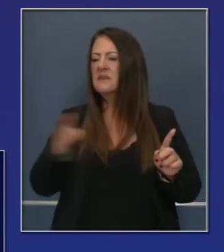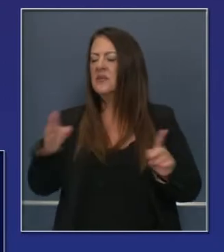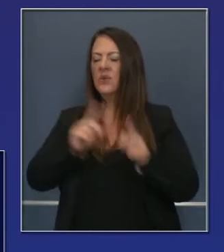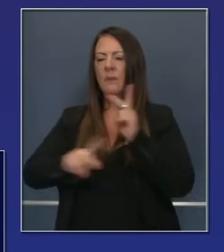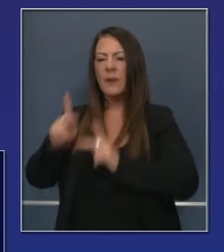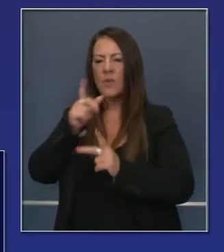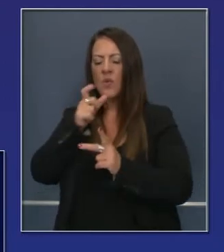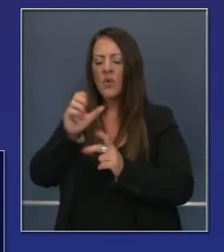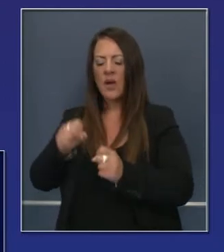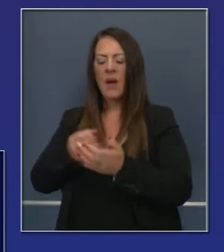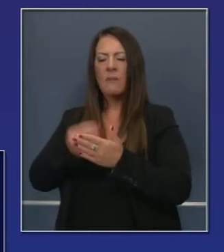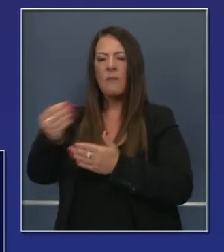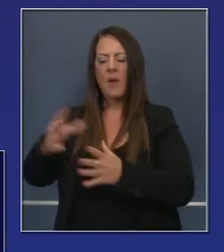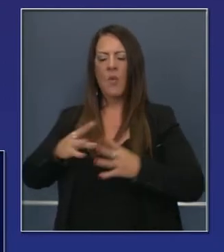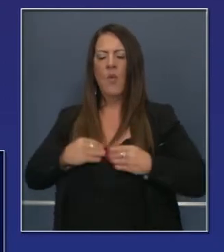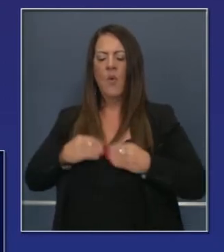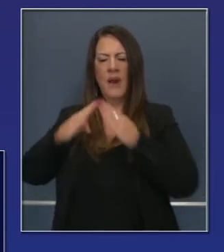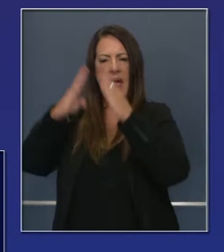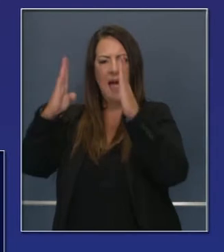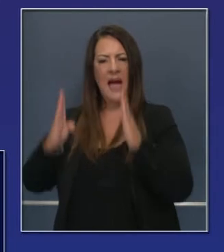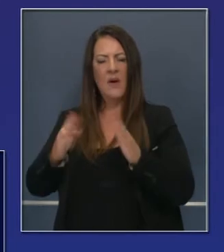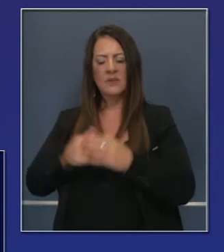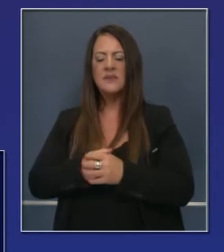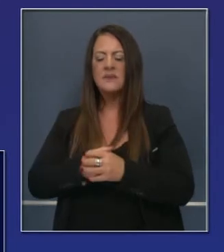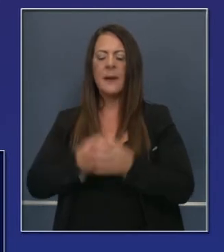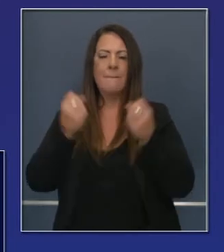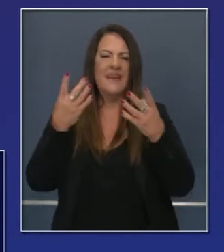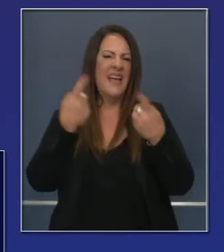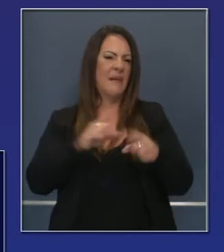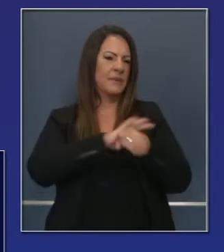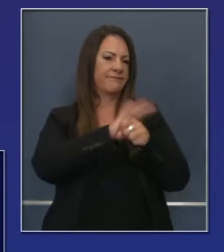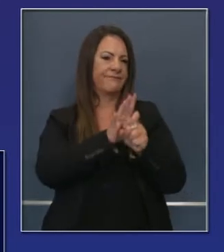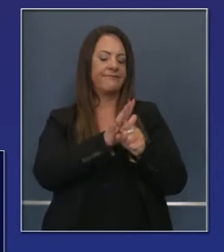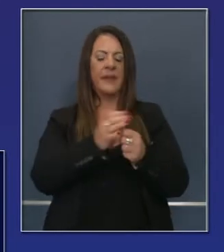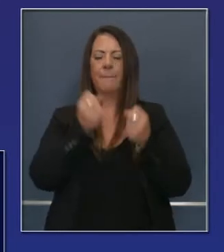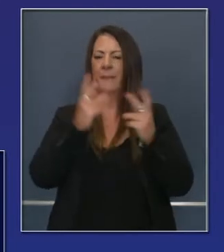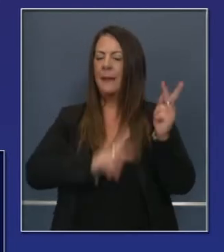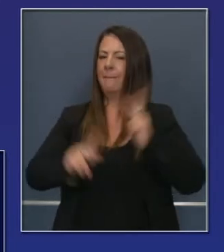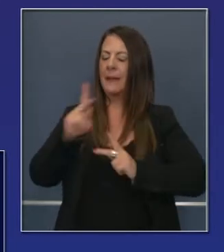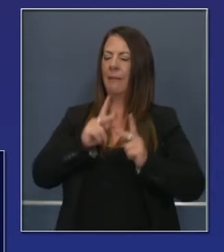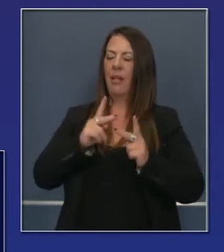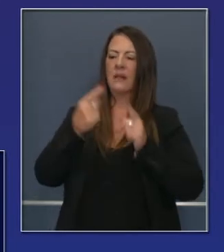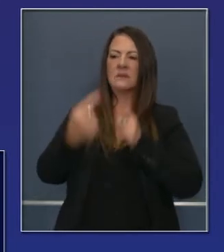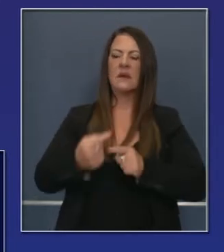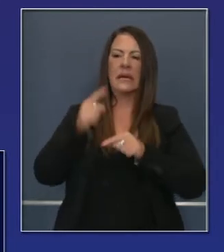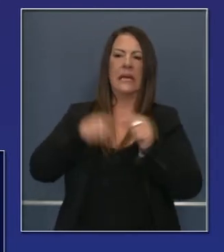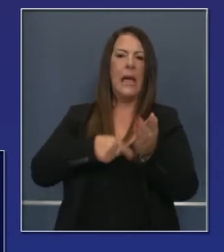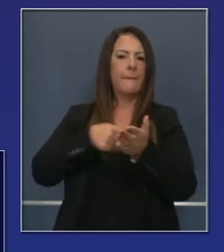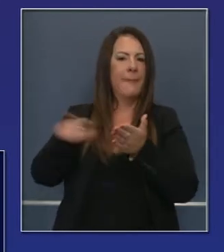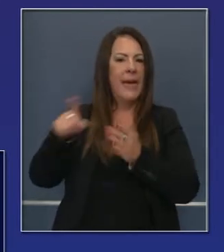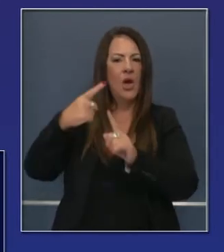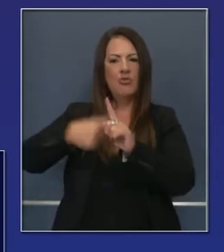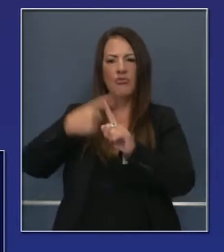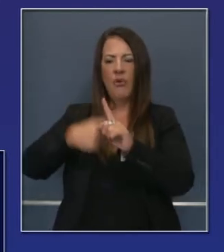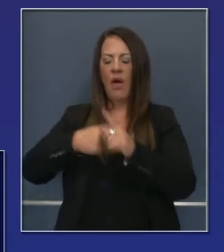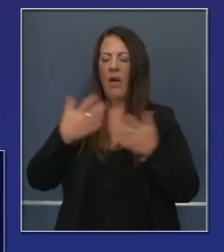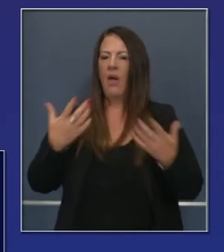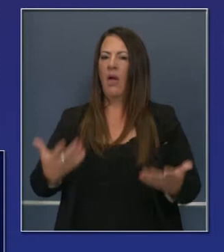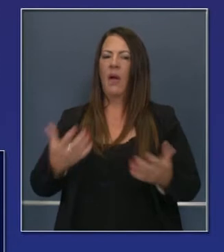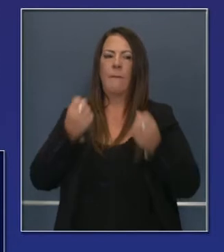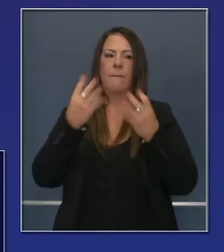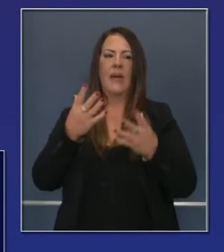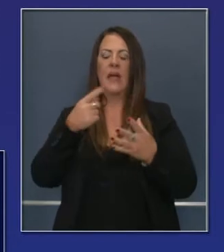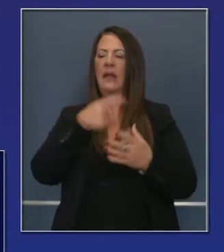desamparados y a los propietarios. Sabemos que durante esta pandemia muchos inquilinos han tenido